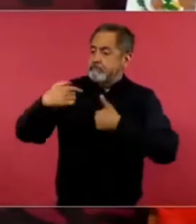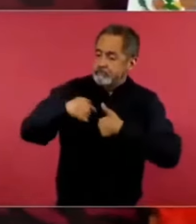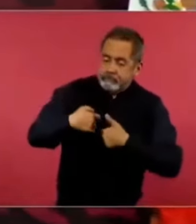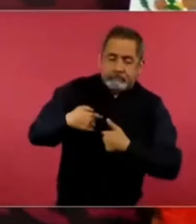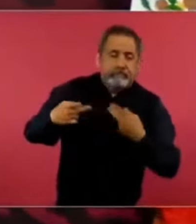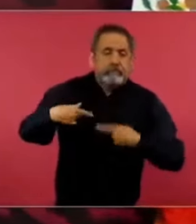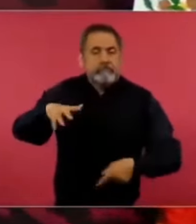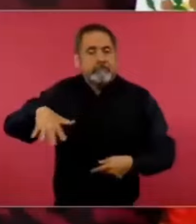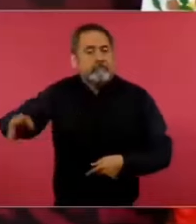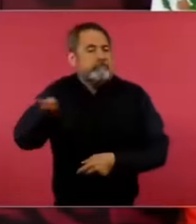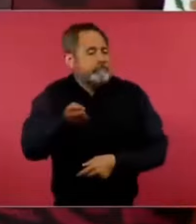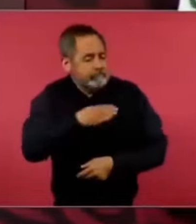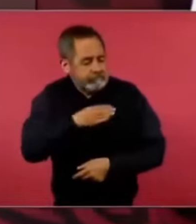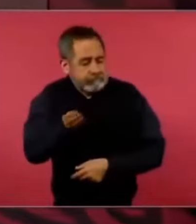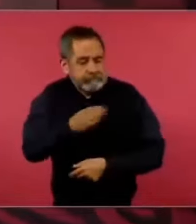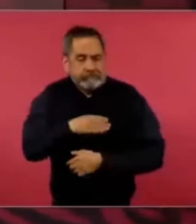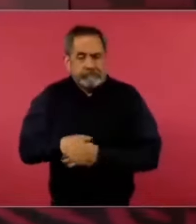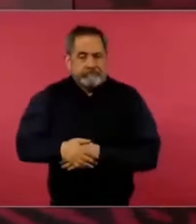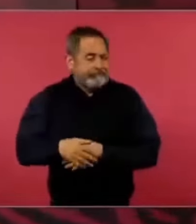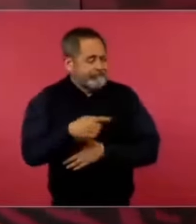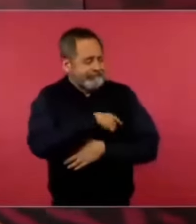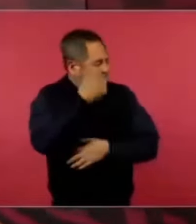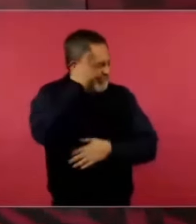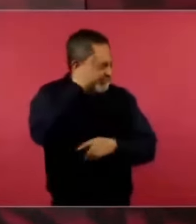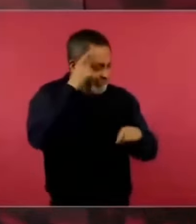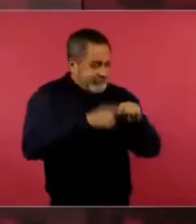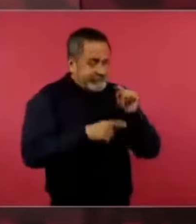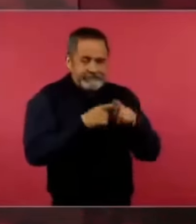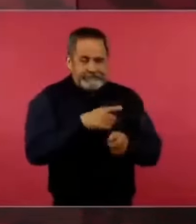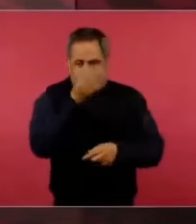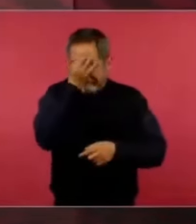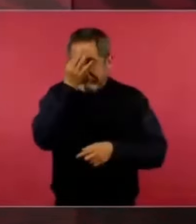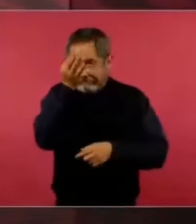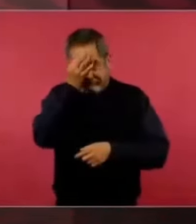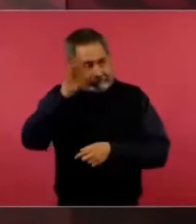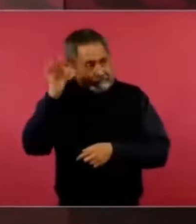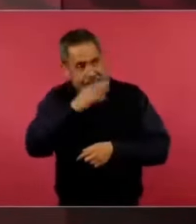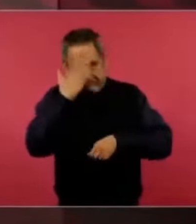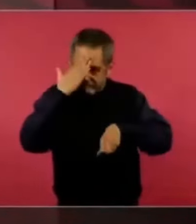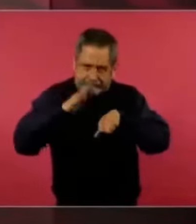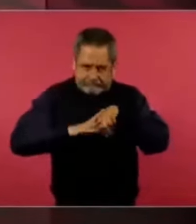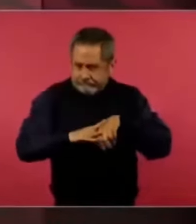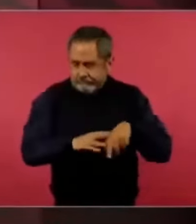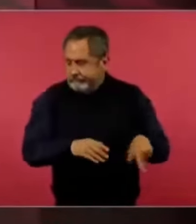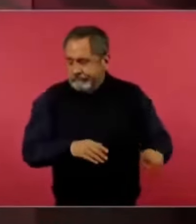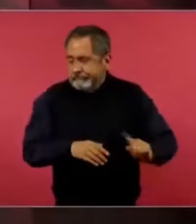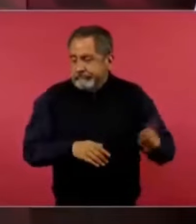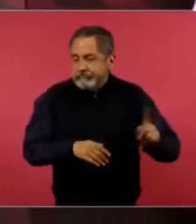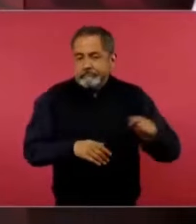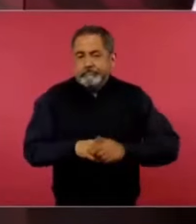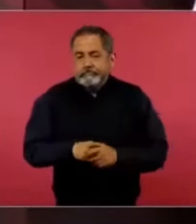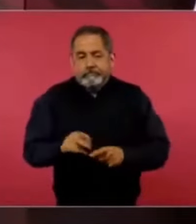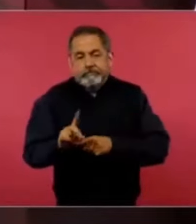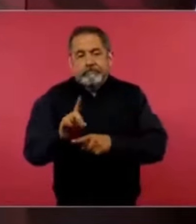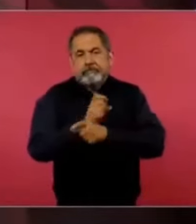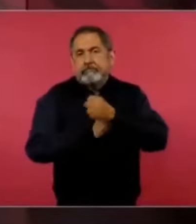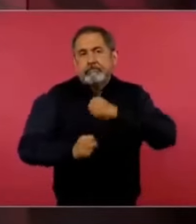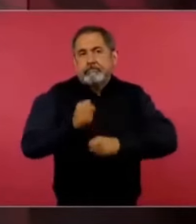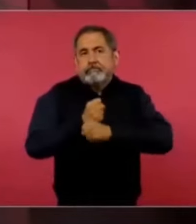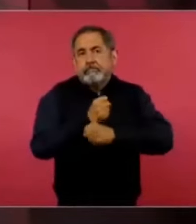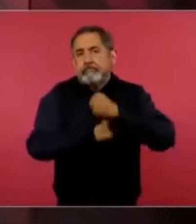Que se quiten de la cabeza eso que les metieron desde hace muchos siglos,